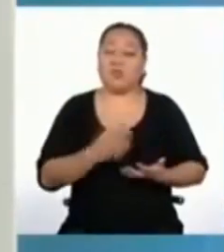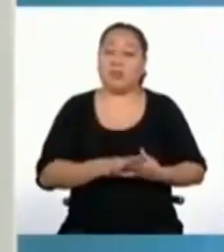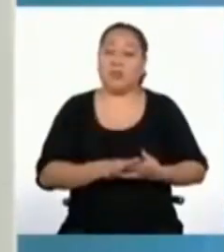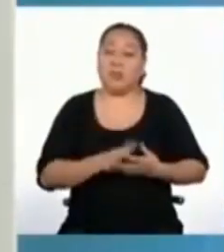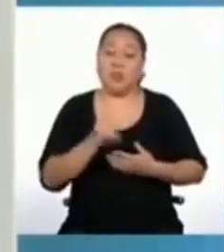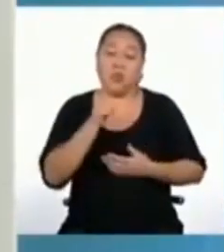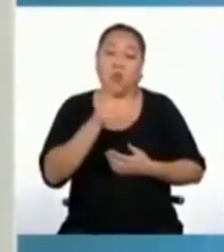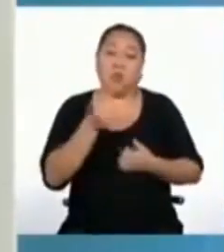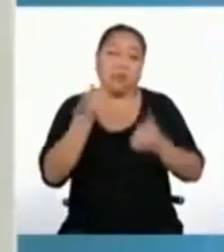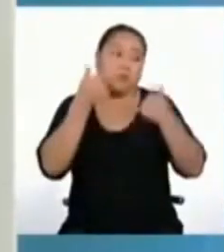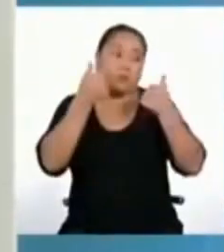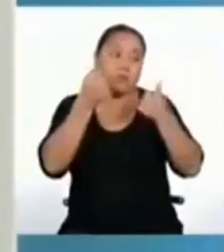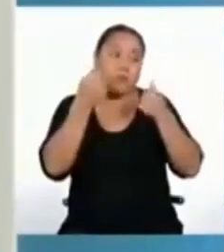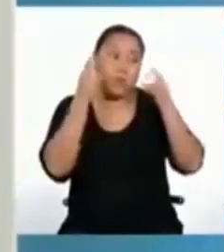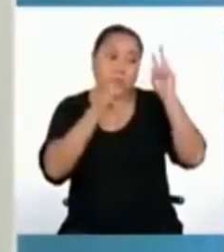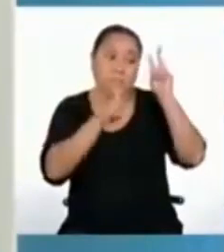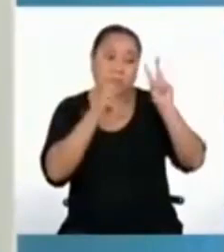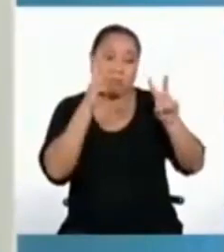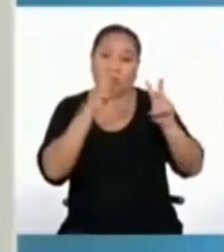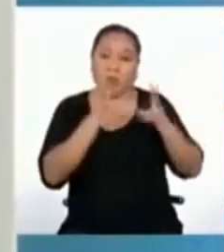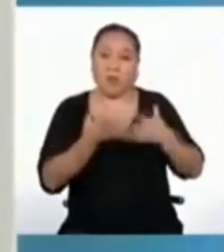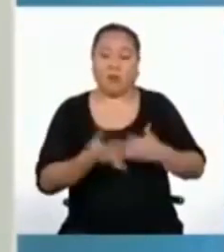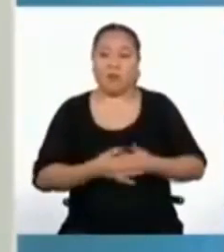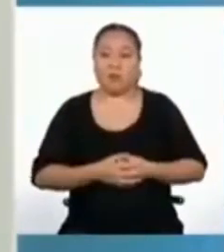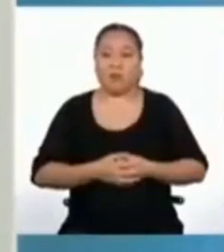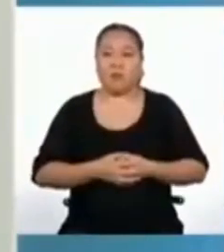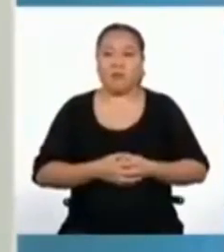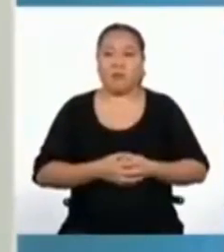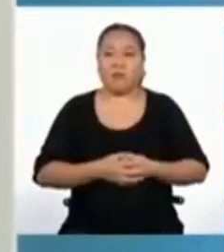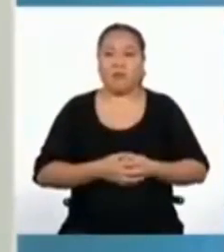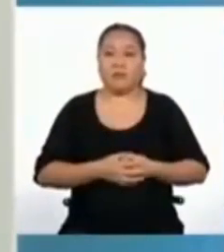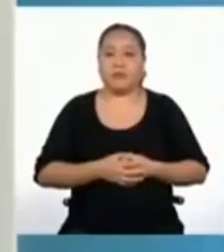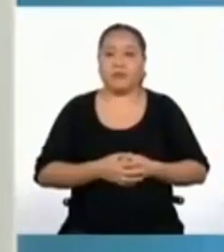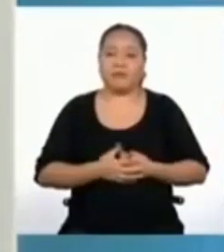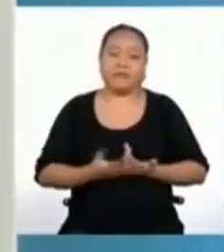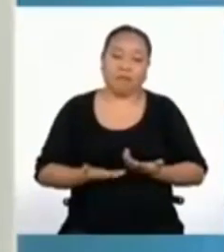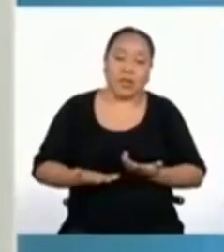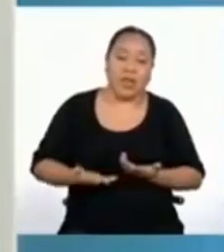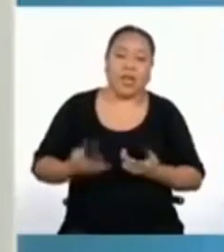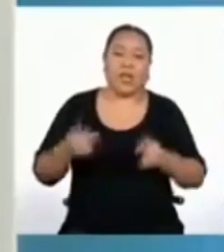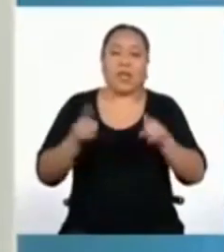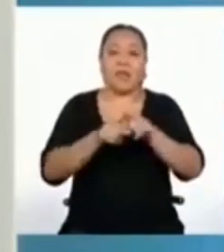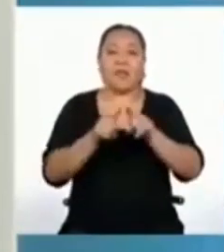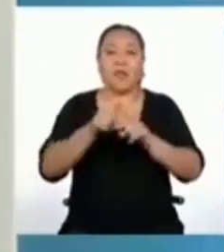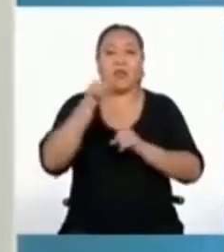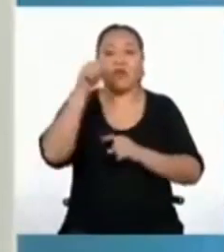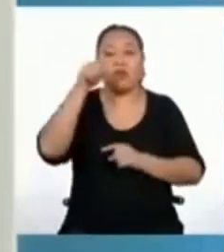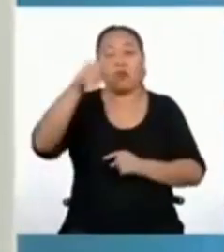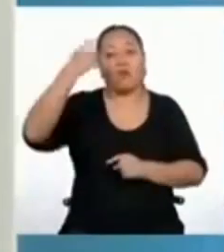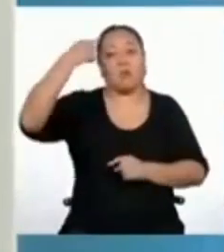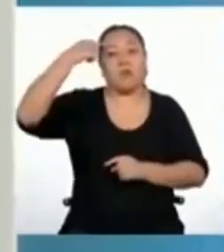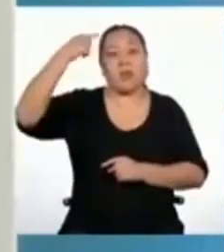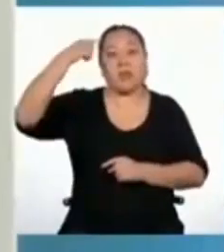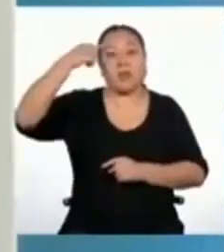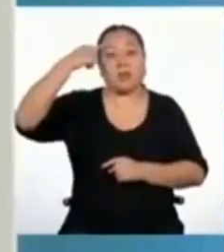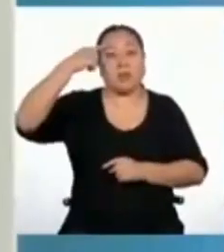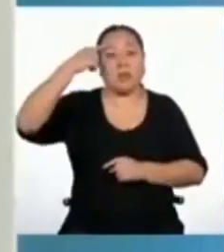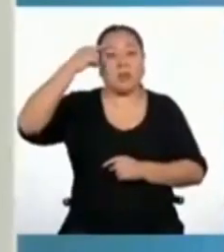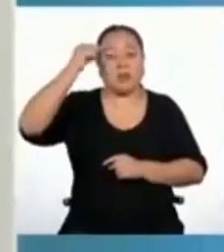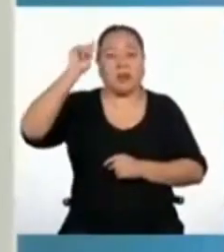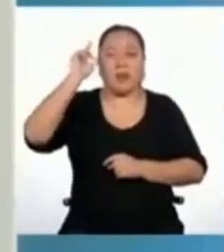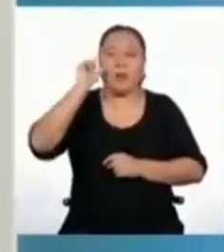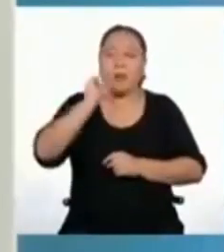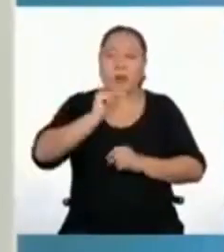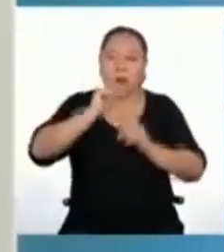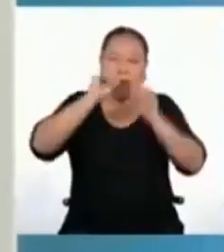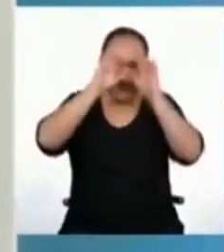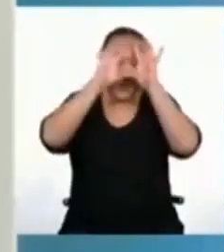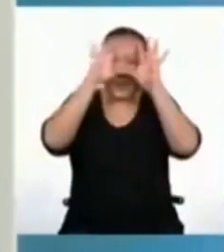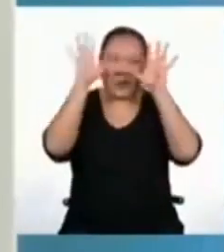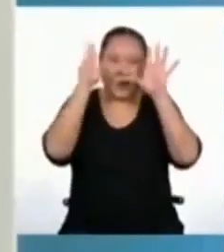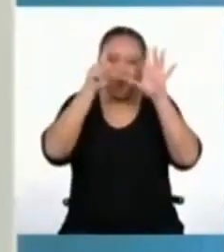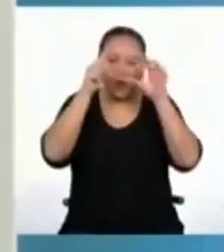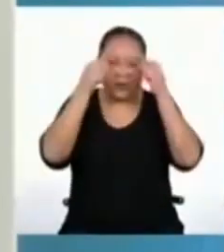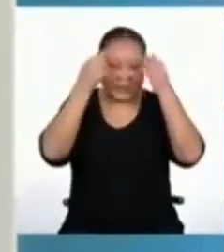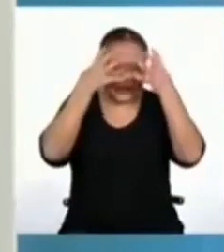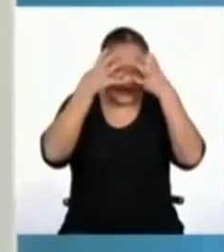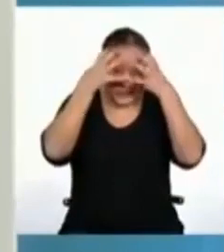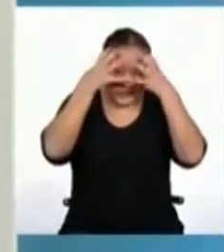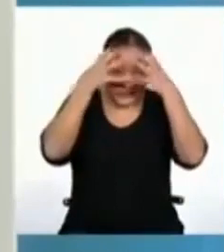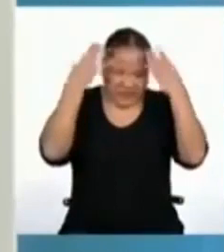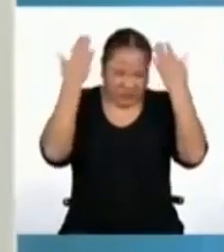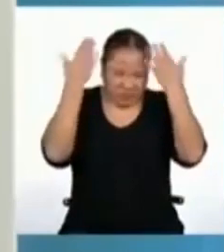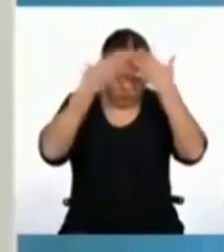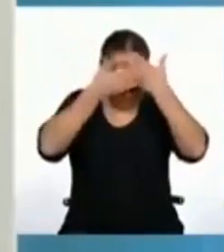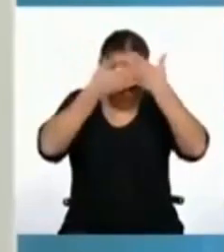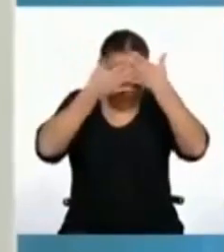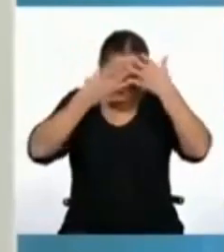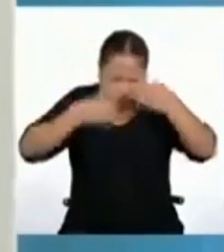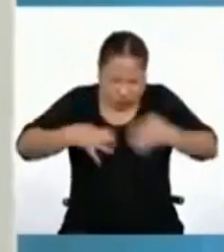ante terceras personas. Además, al pensar con poca claridad, no somos capaces